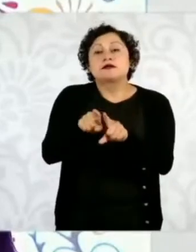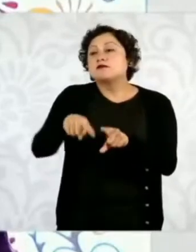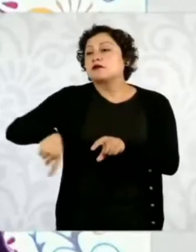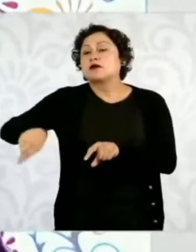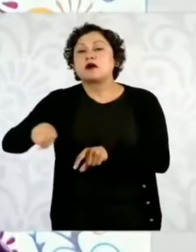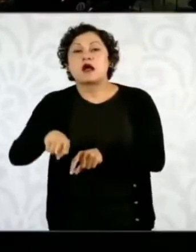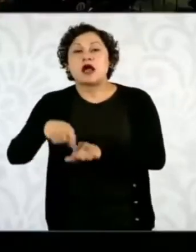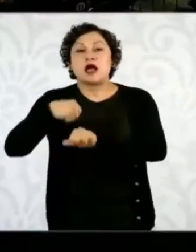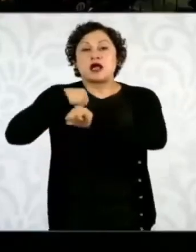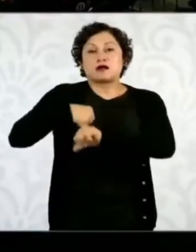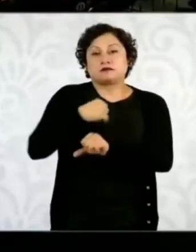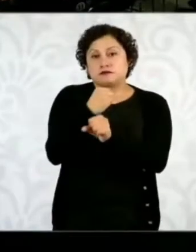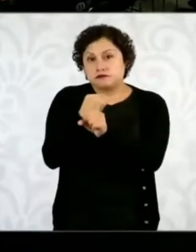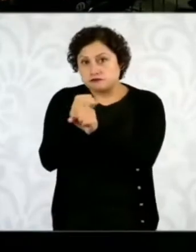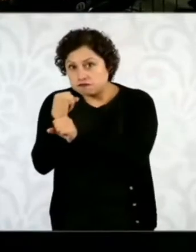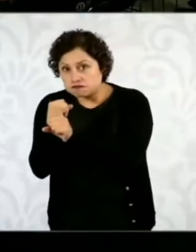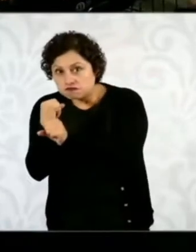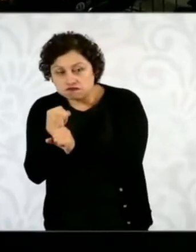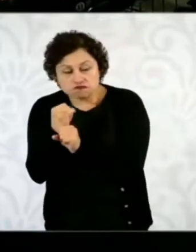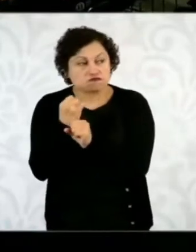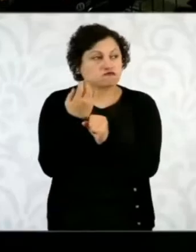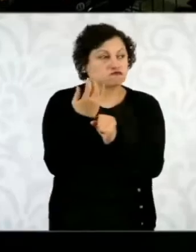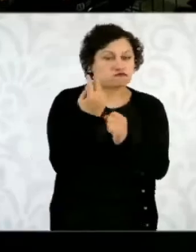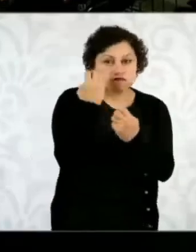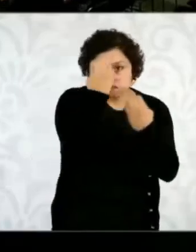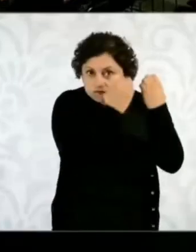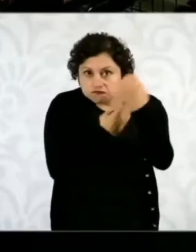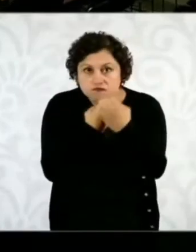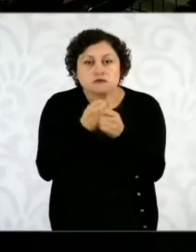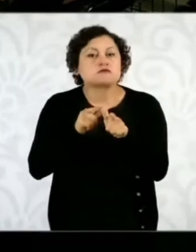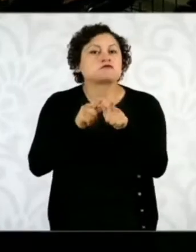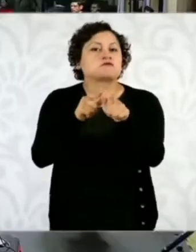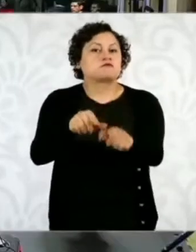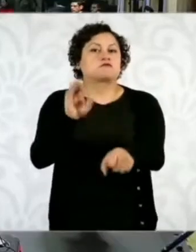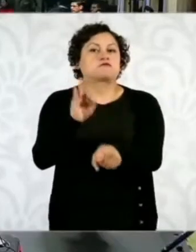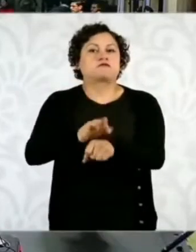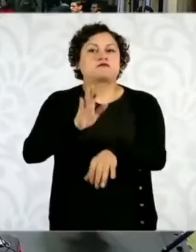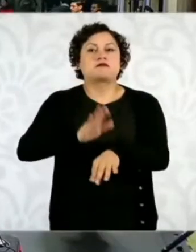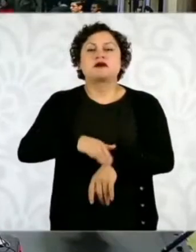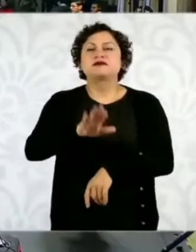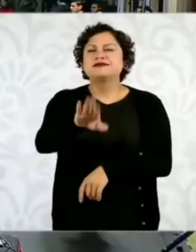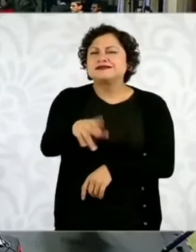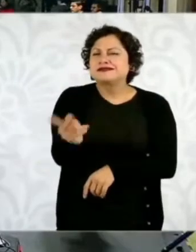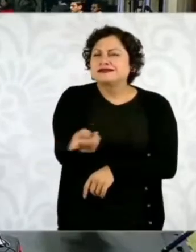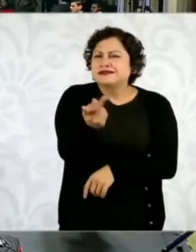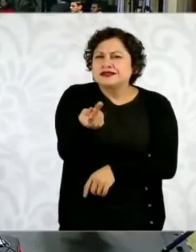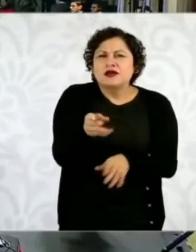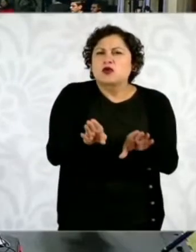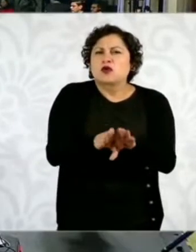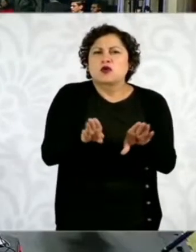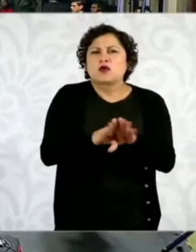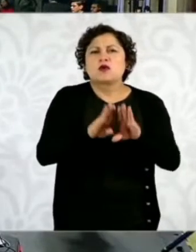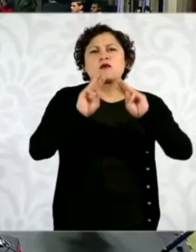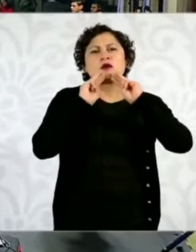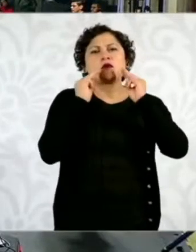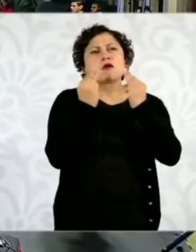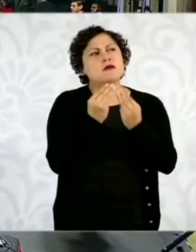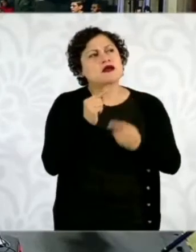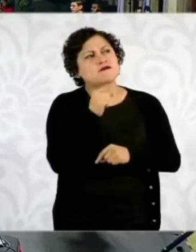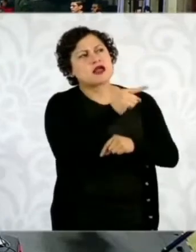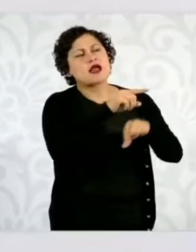Pero ¿hay algo en particular o cómo van a hacer para frenar el choque entre los mallitos y los chapitos?